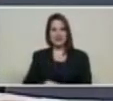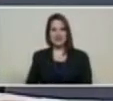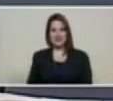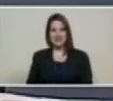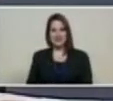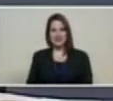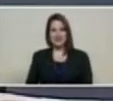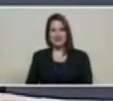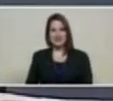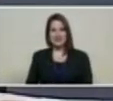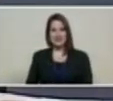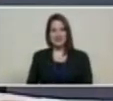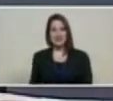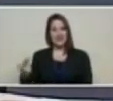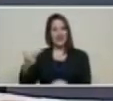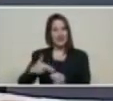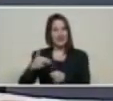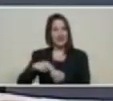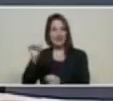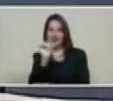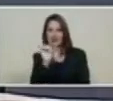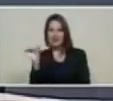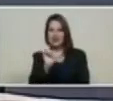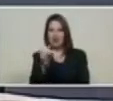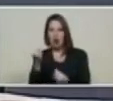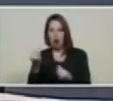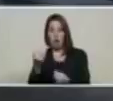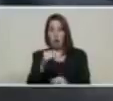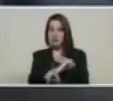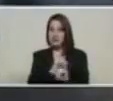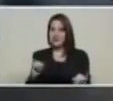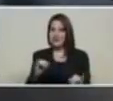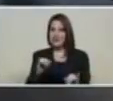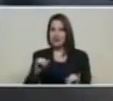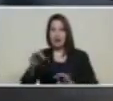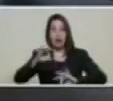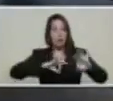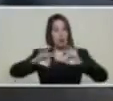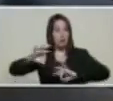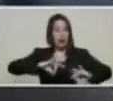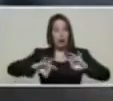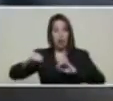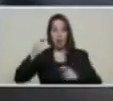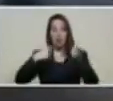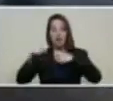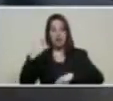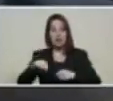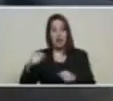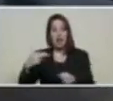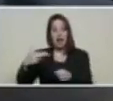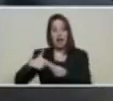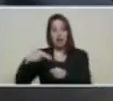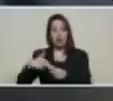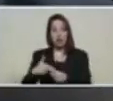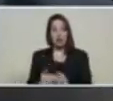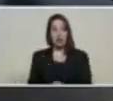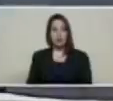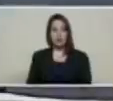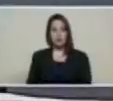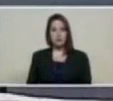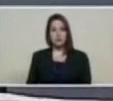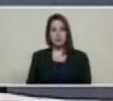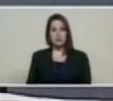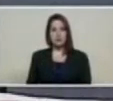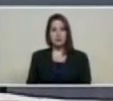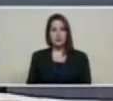la gasolina ya debemos estar preparados para la venta de la gasolina de